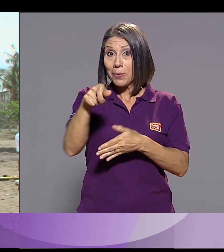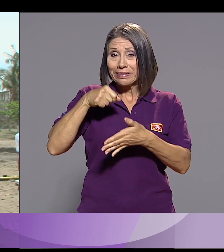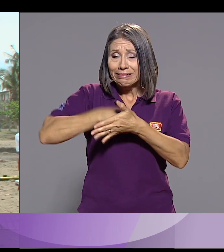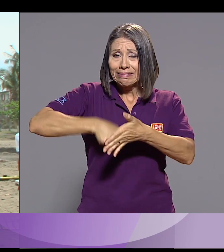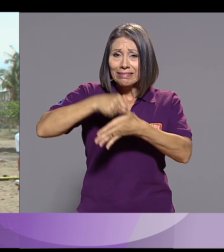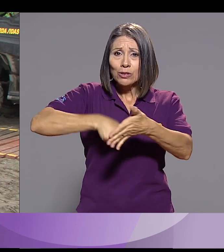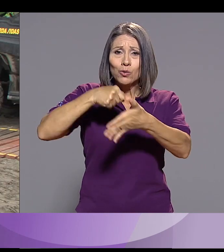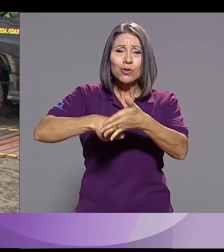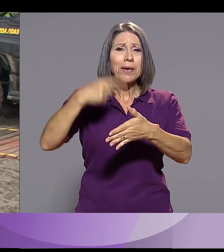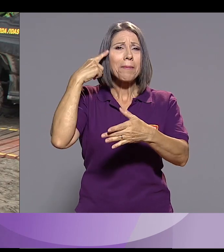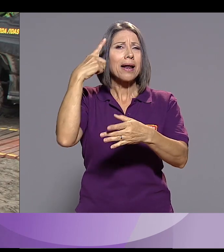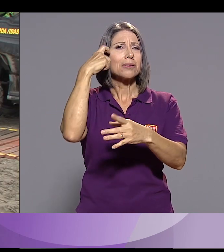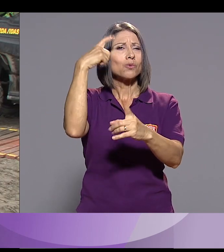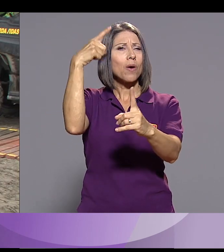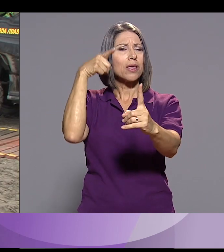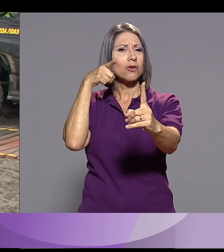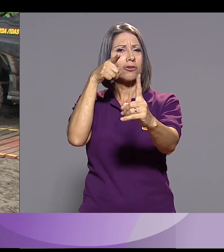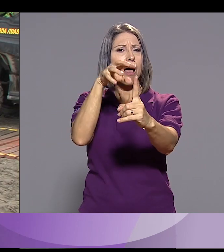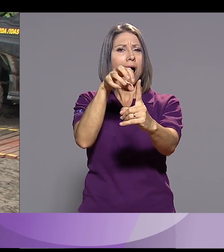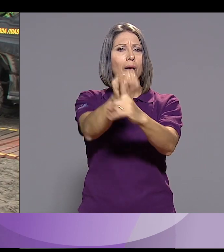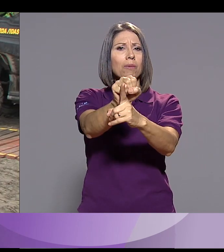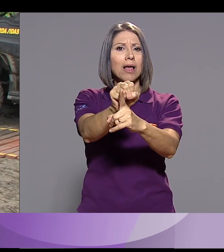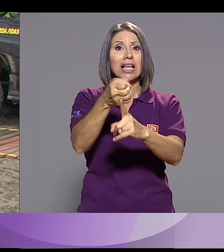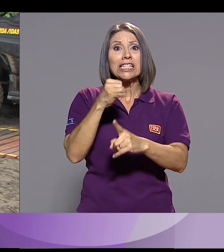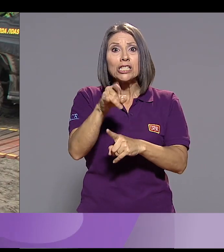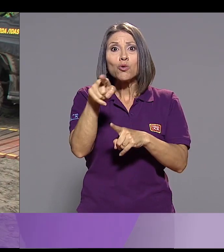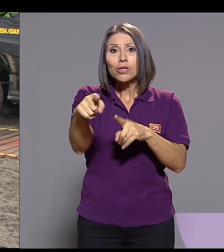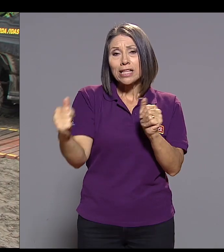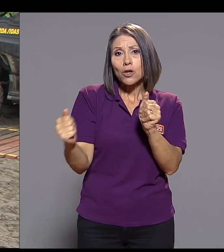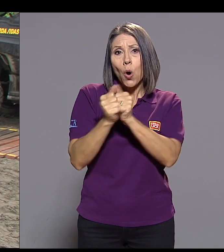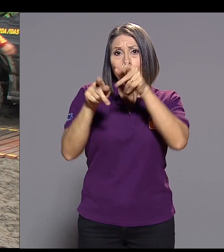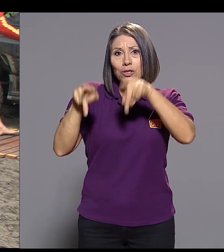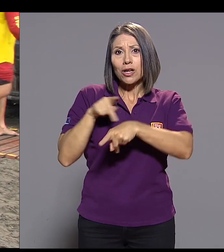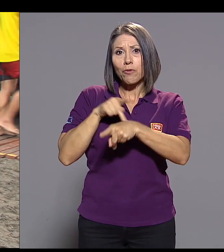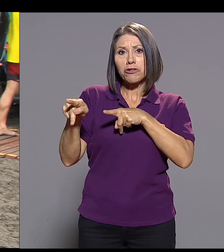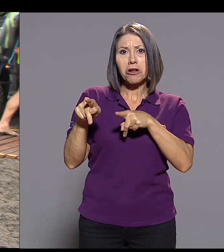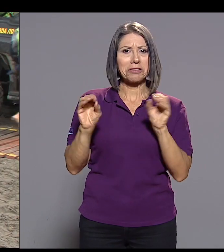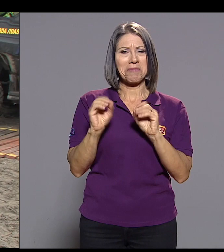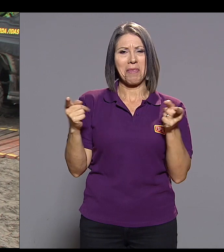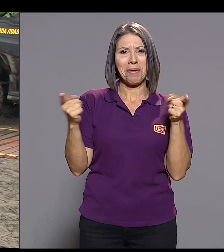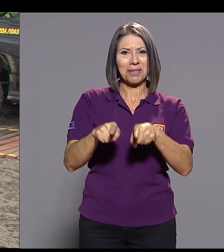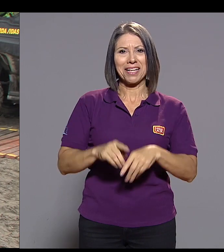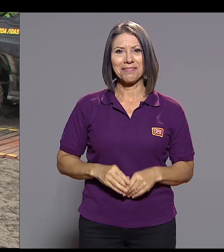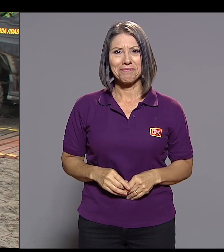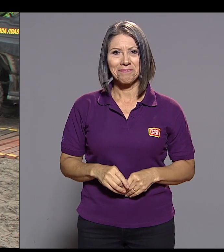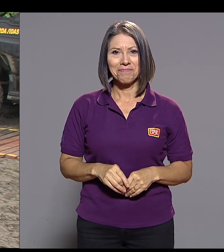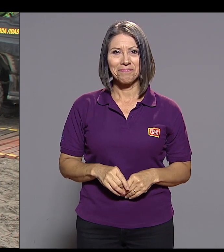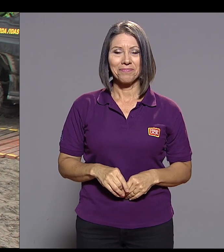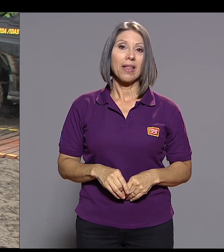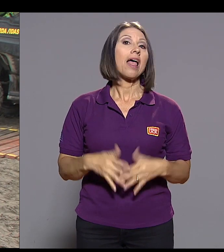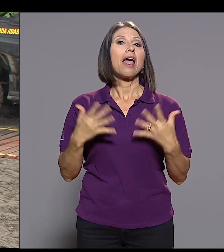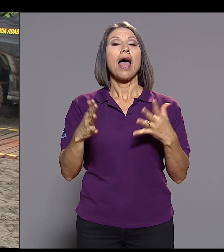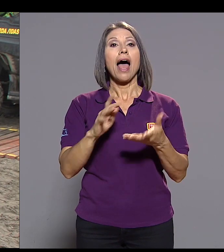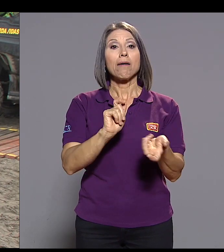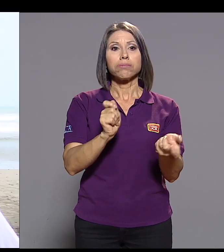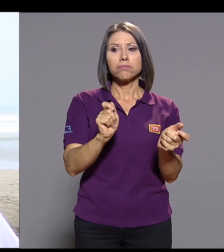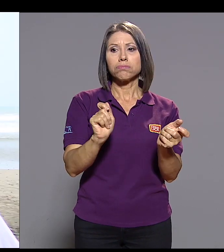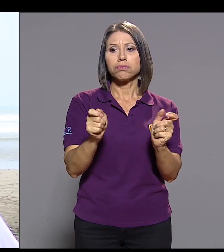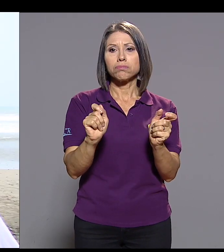quiera hacer. Que luchen por sus sueños y si lo hacen con personas profesionales no les va a pasar nada.